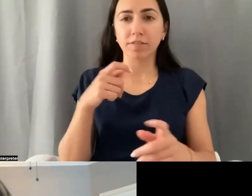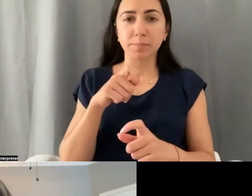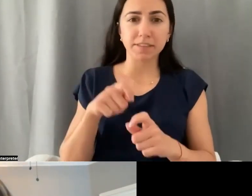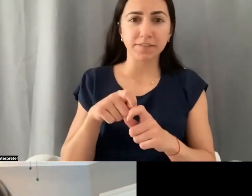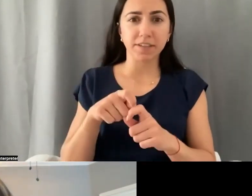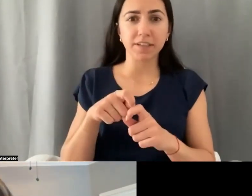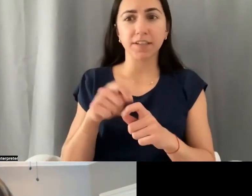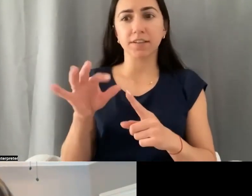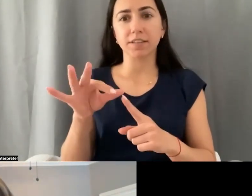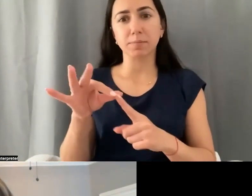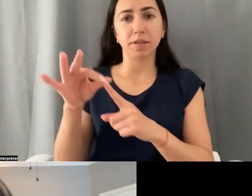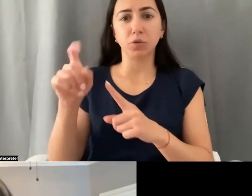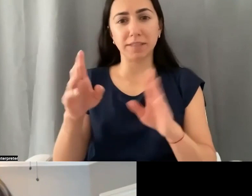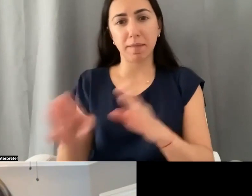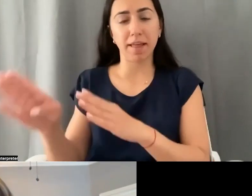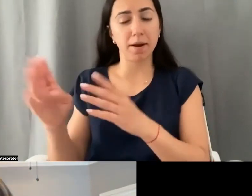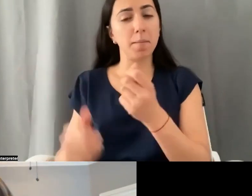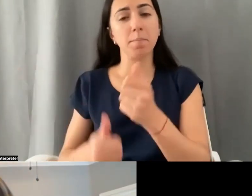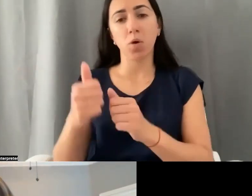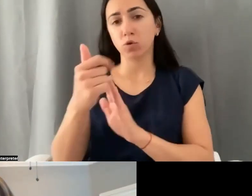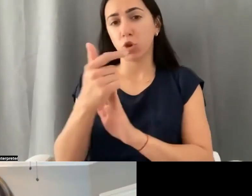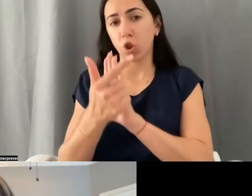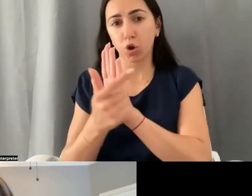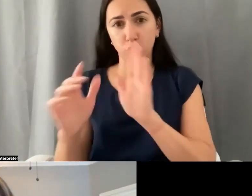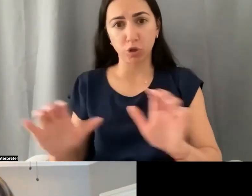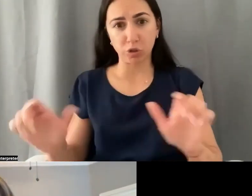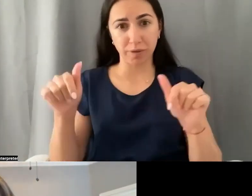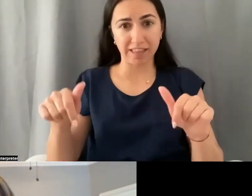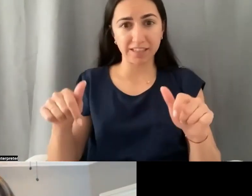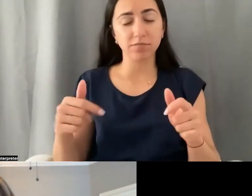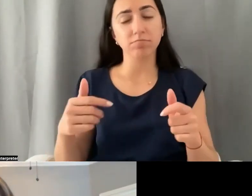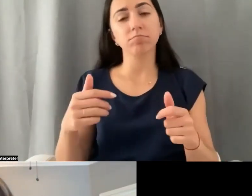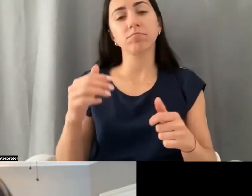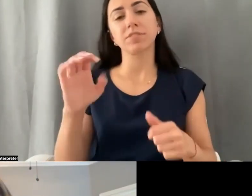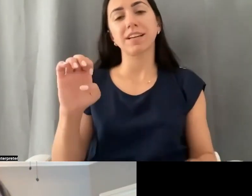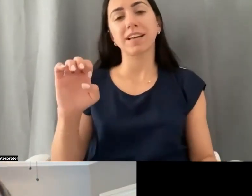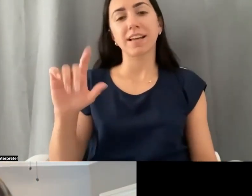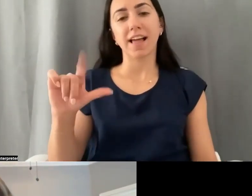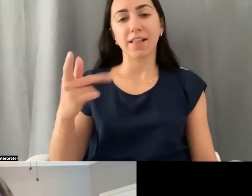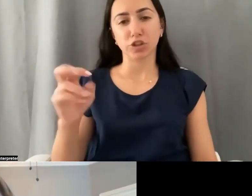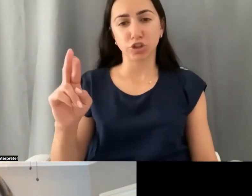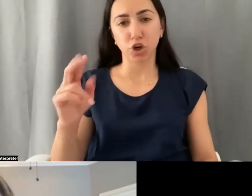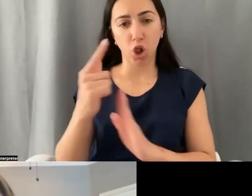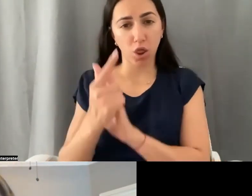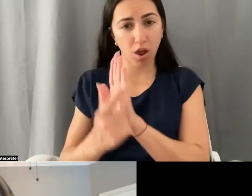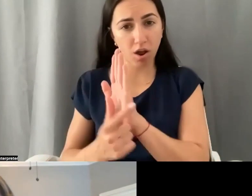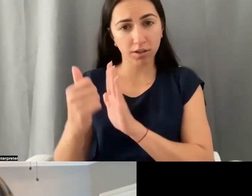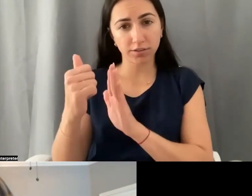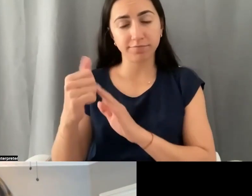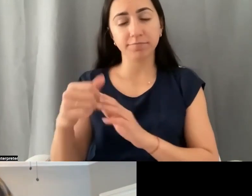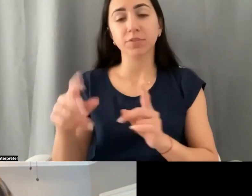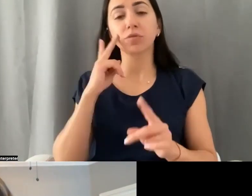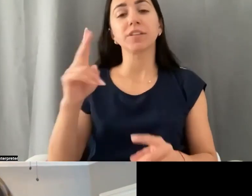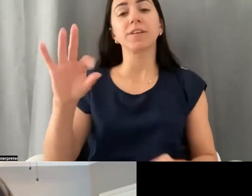una especialidad para planeación de necesidades especiales. La mayoría de los abogados que lo hacen son abogados de leyes de